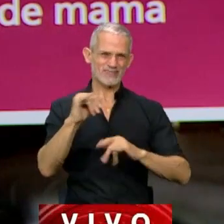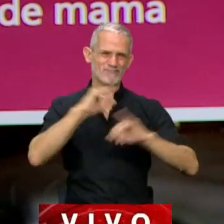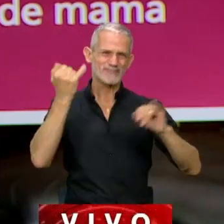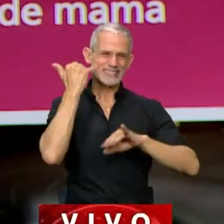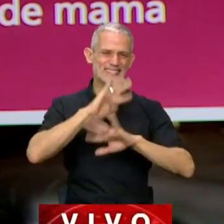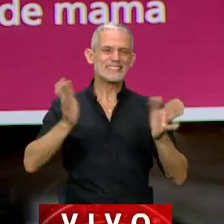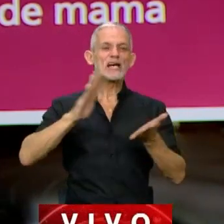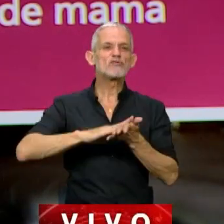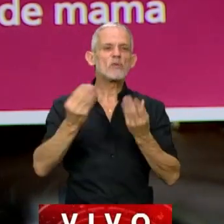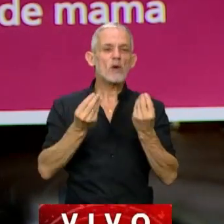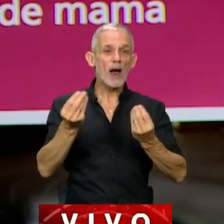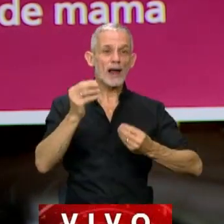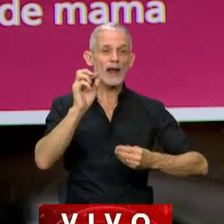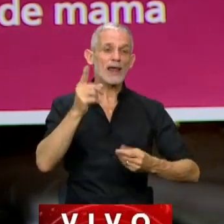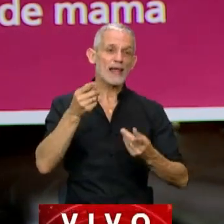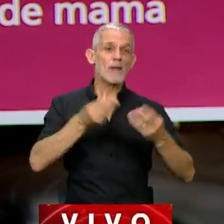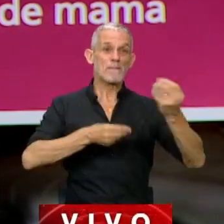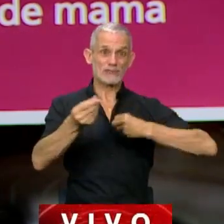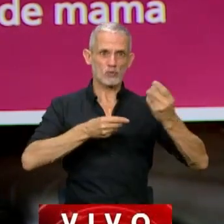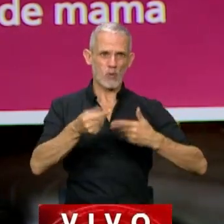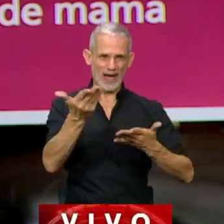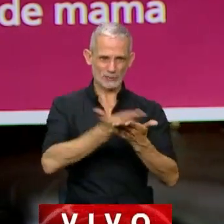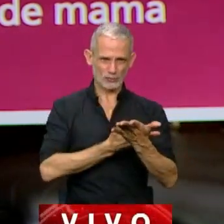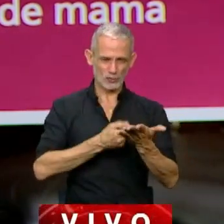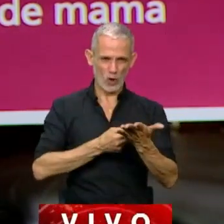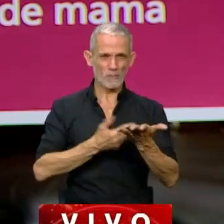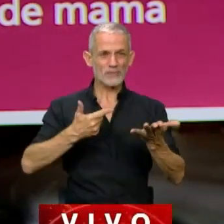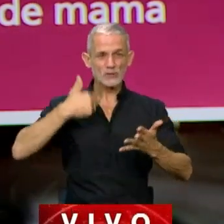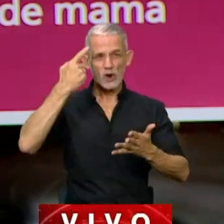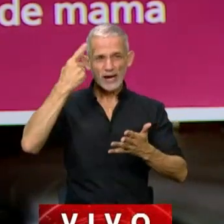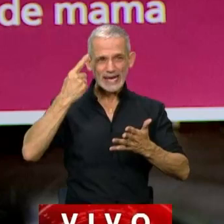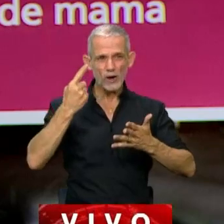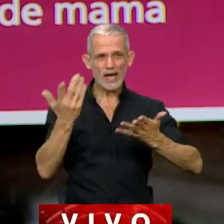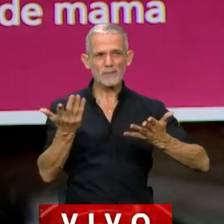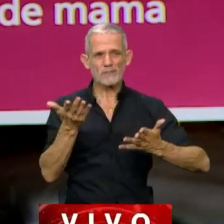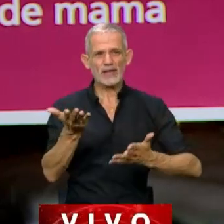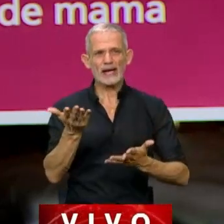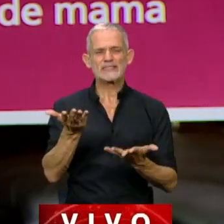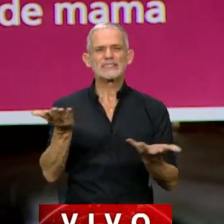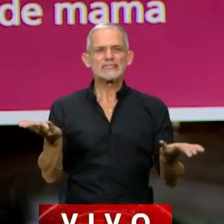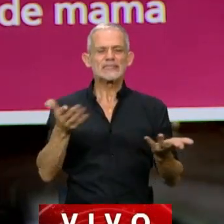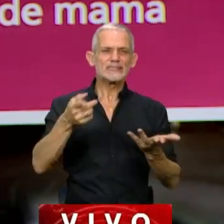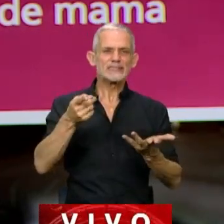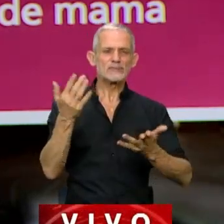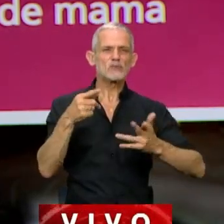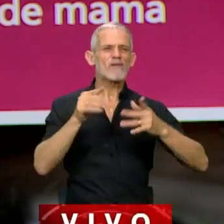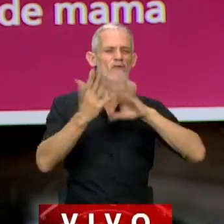muchos diputados respecto a la cuestión del presupuesto, me parece que nos marca una línea de trabajo. Yo soy poco,